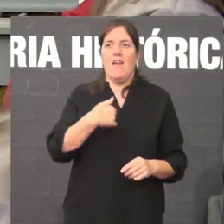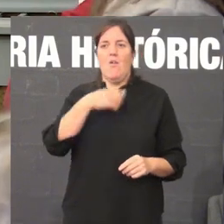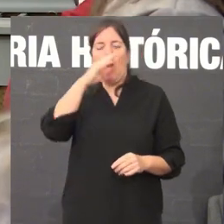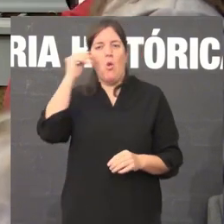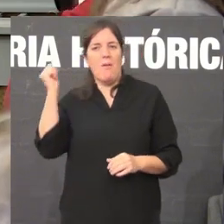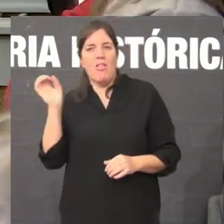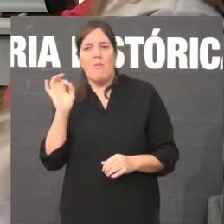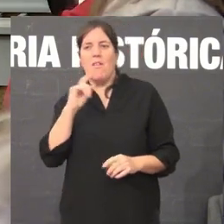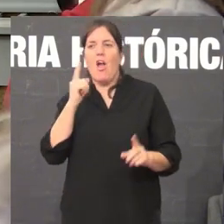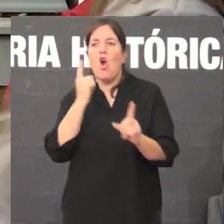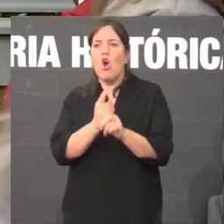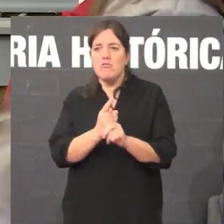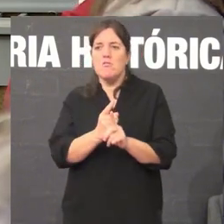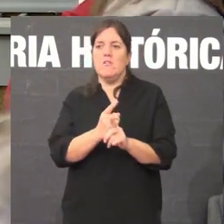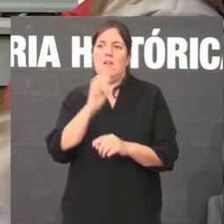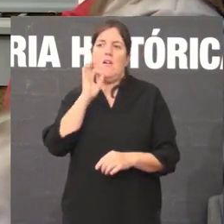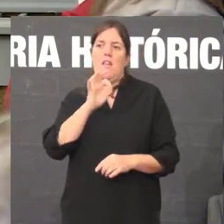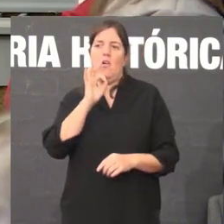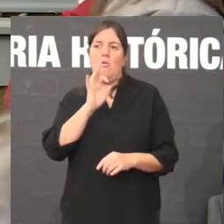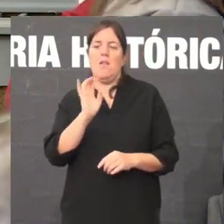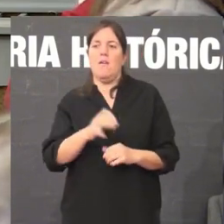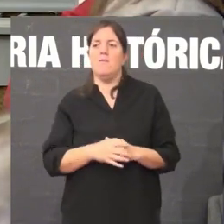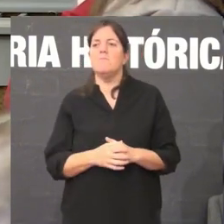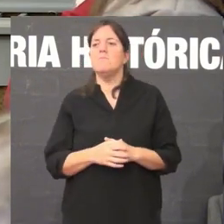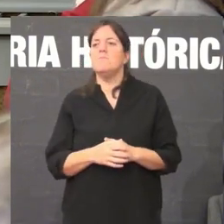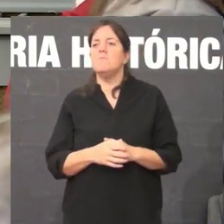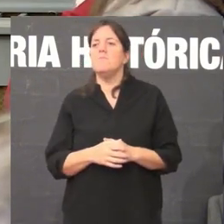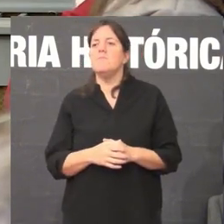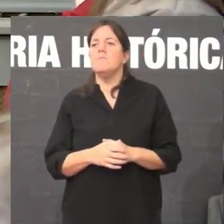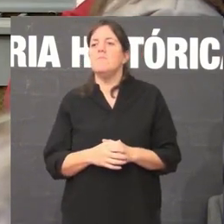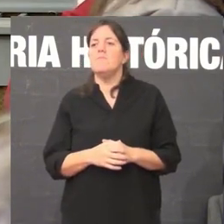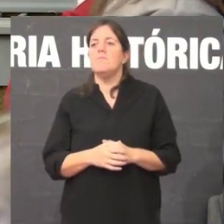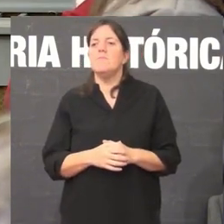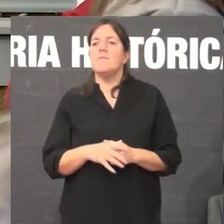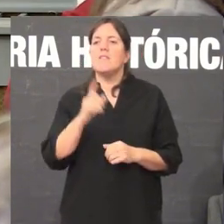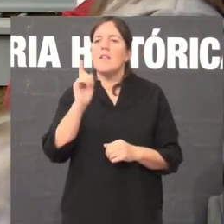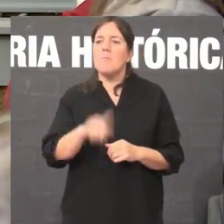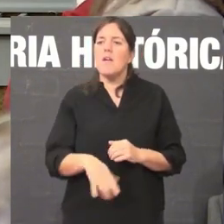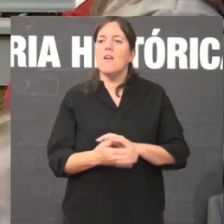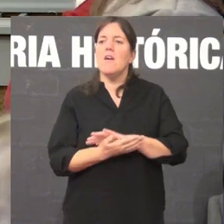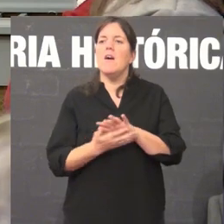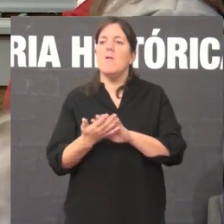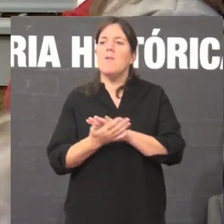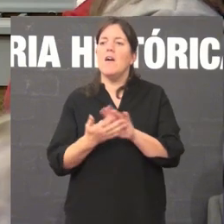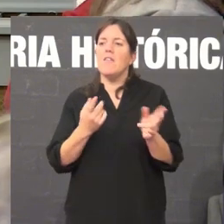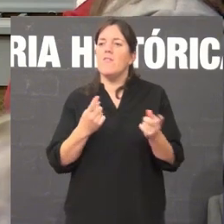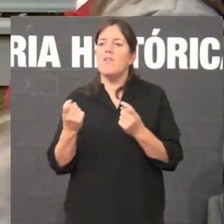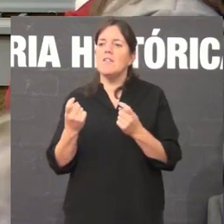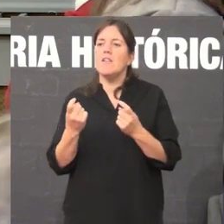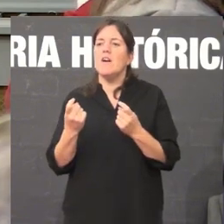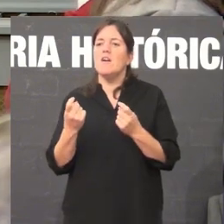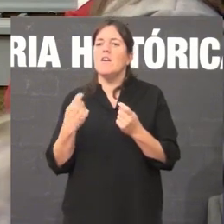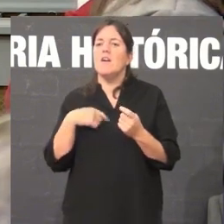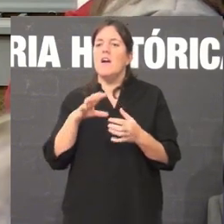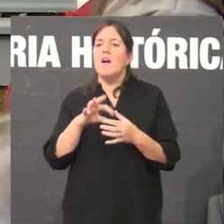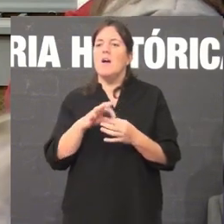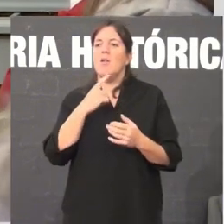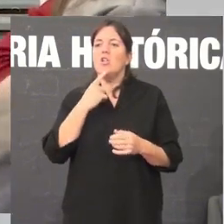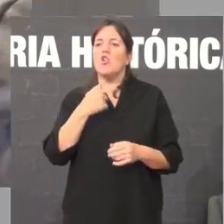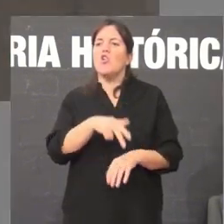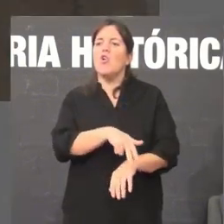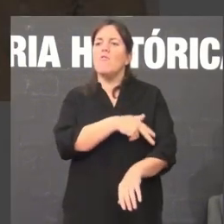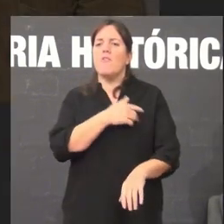contra o galego e quizás tamén habría que falar facendo relación a trauma franquista